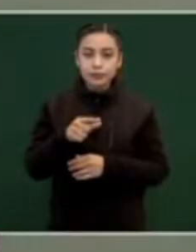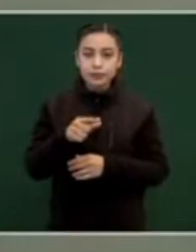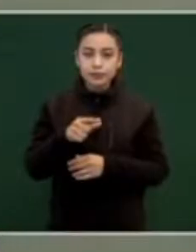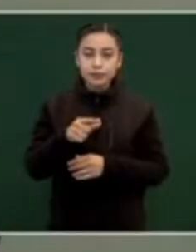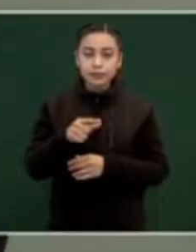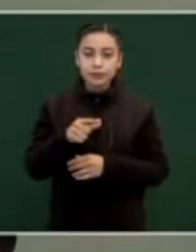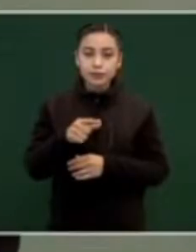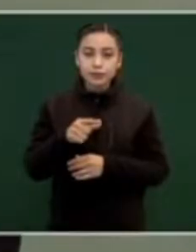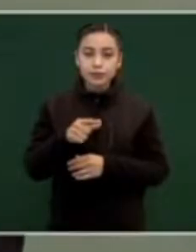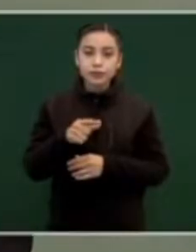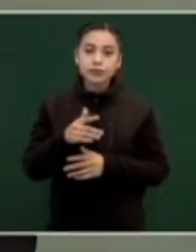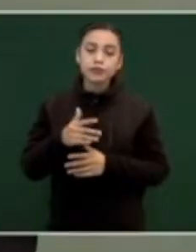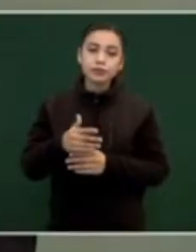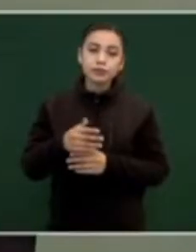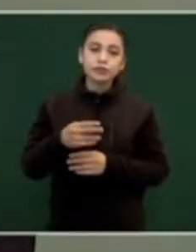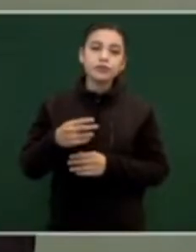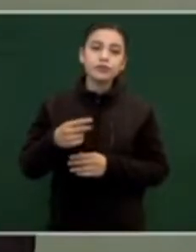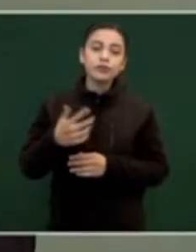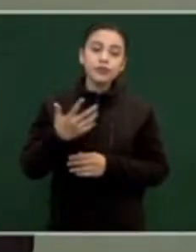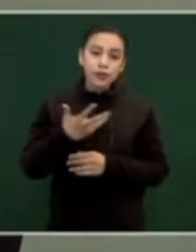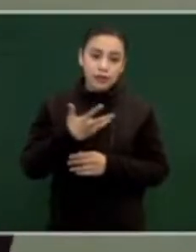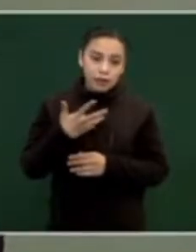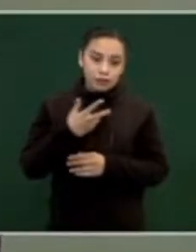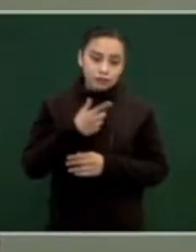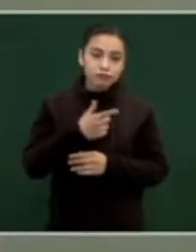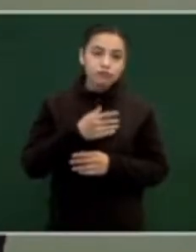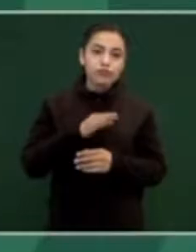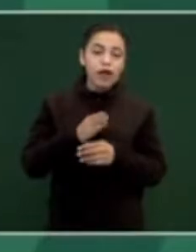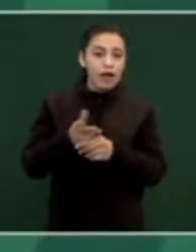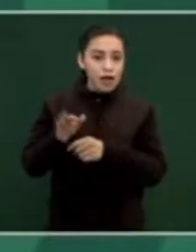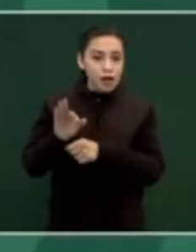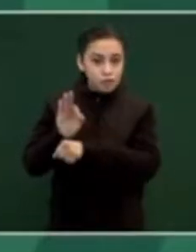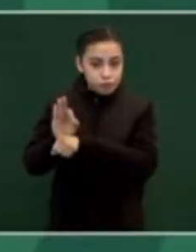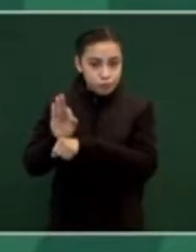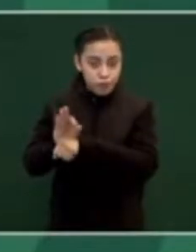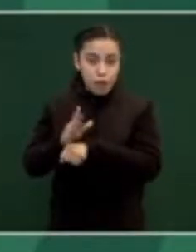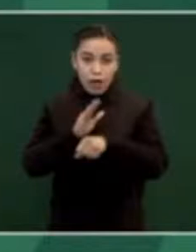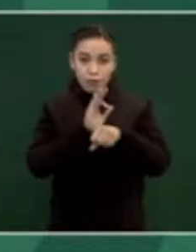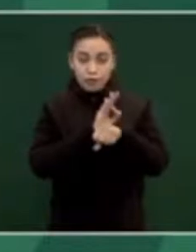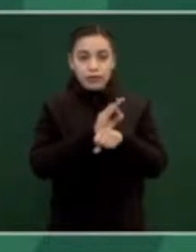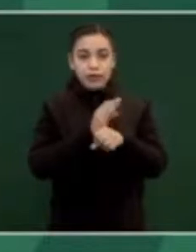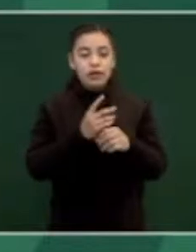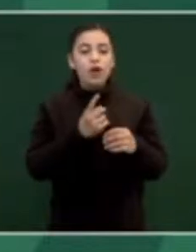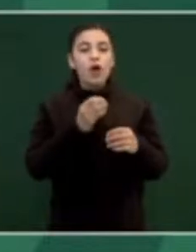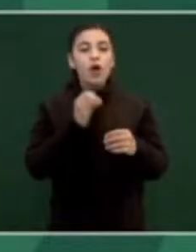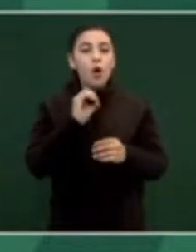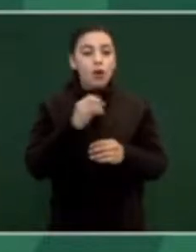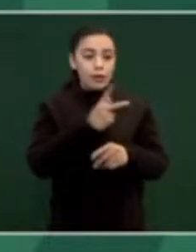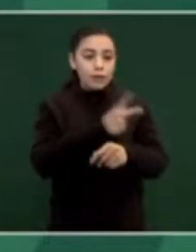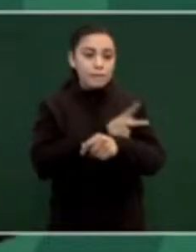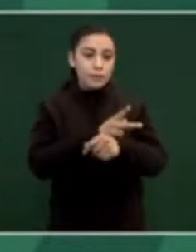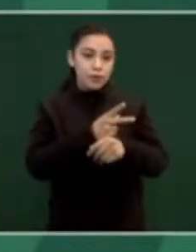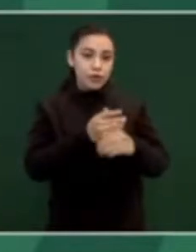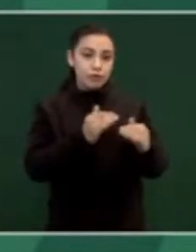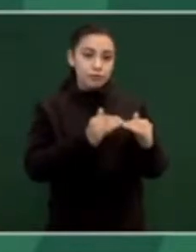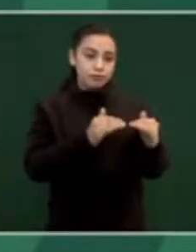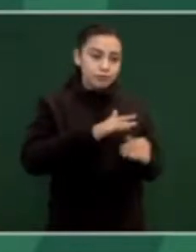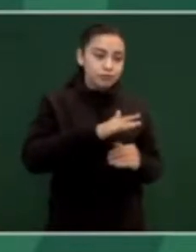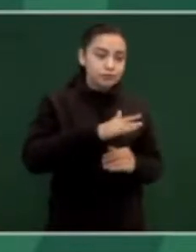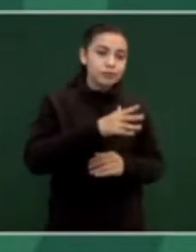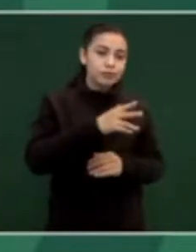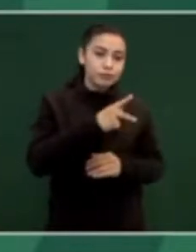ser un mercenario y estar a favor de la mafia del poder. No hay